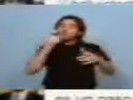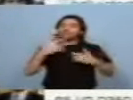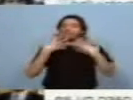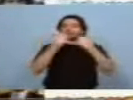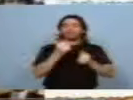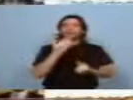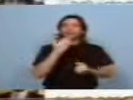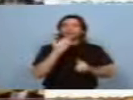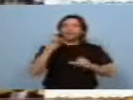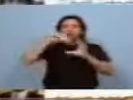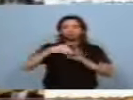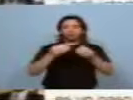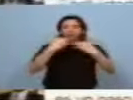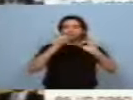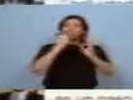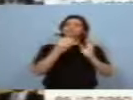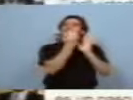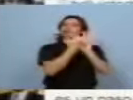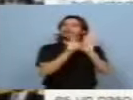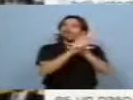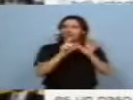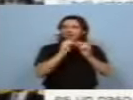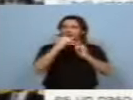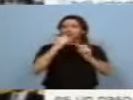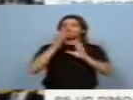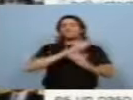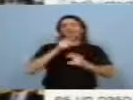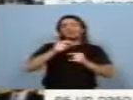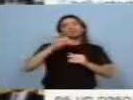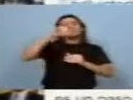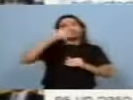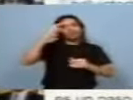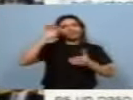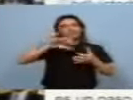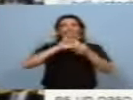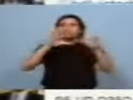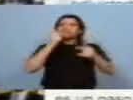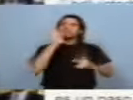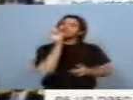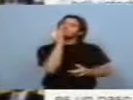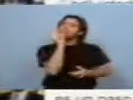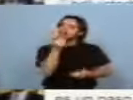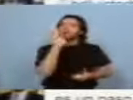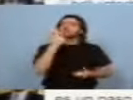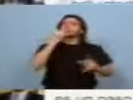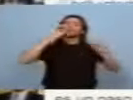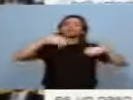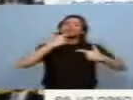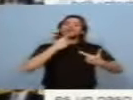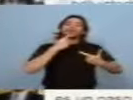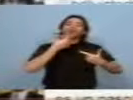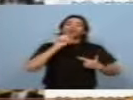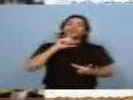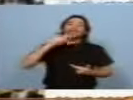al papel complementa la ley de medios y es un paso más hacia una verdadera democratización de la palabra. Y por otra parte, Solano